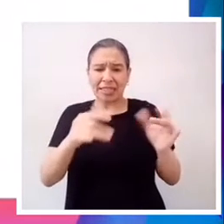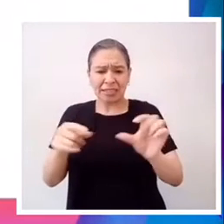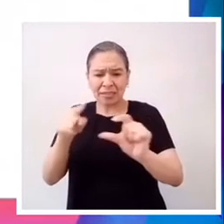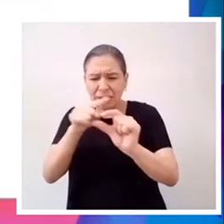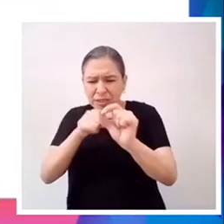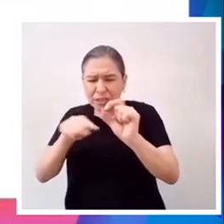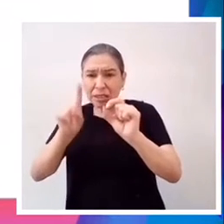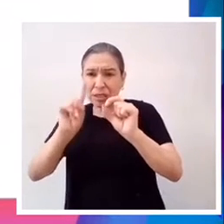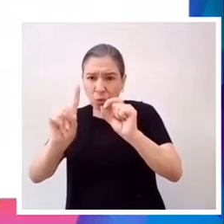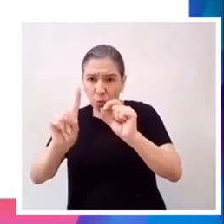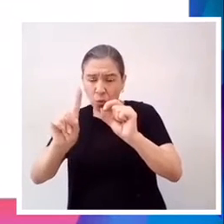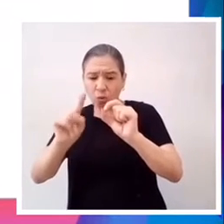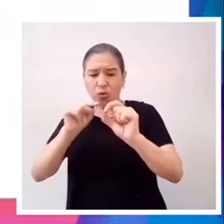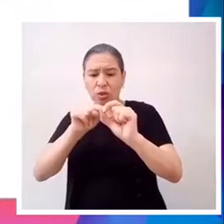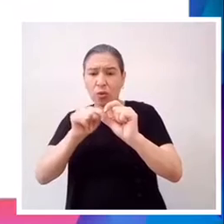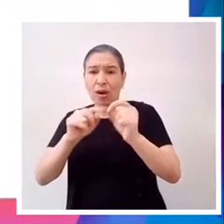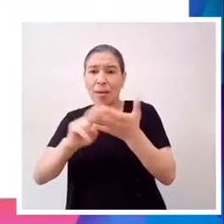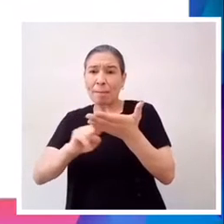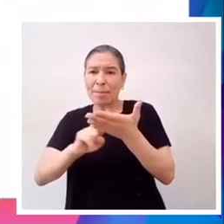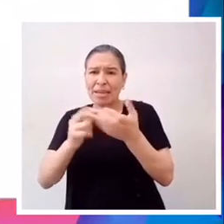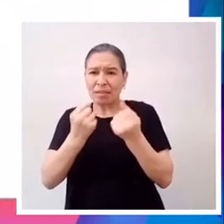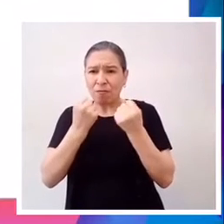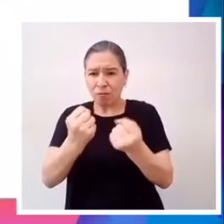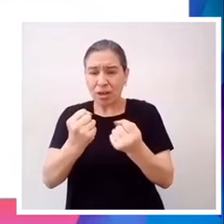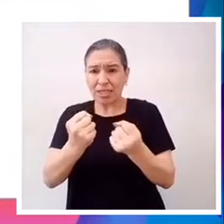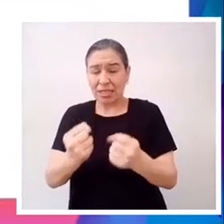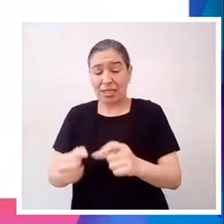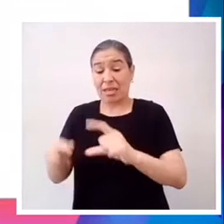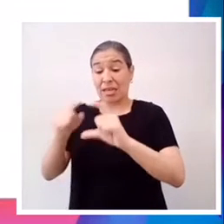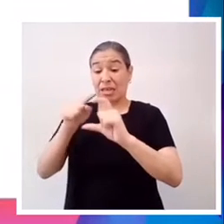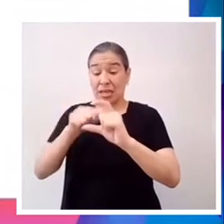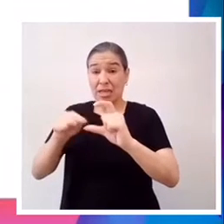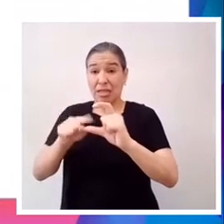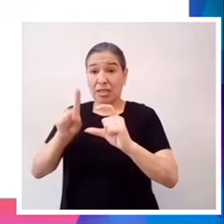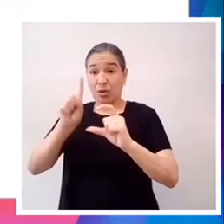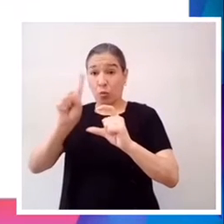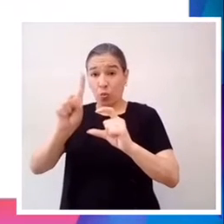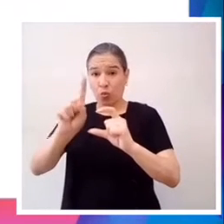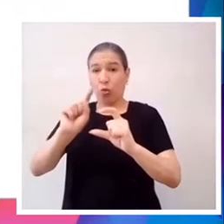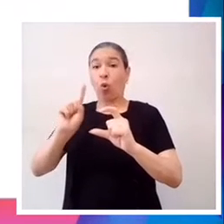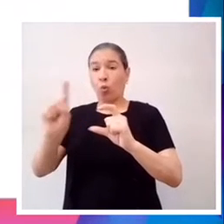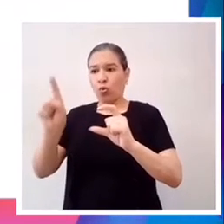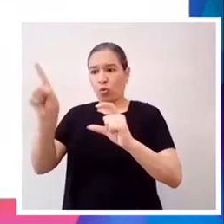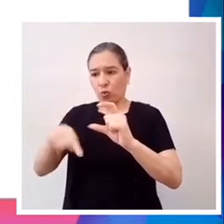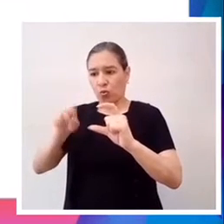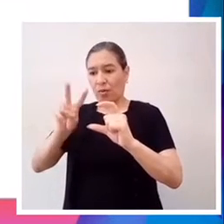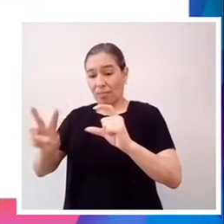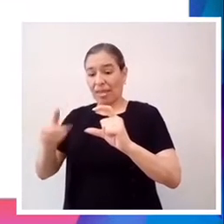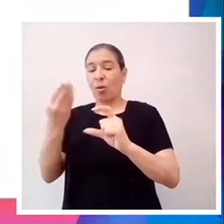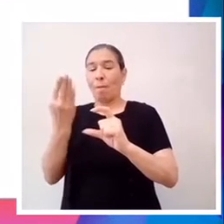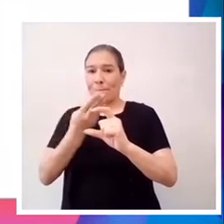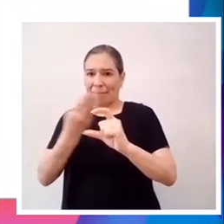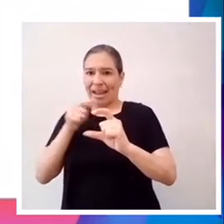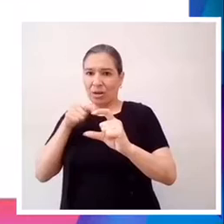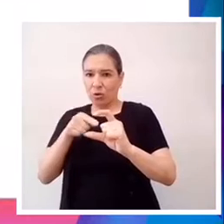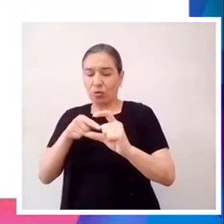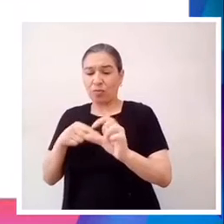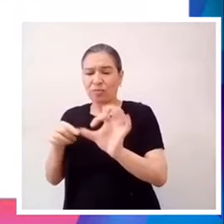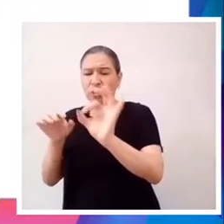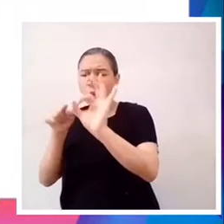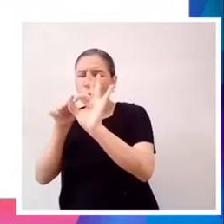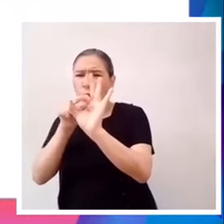uno de 1 pulgada en verde intenso, otro de pulgada y media en blanco